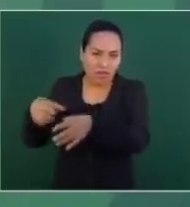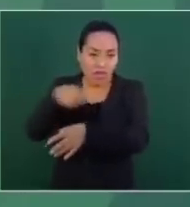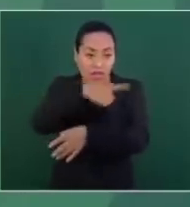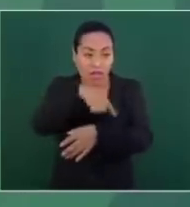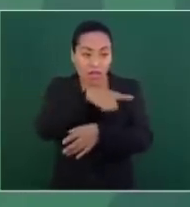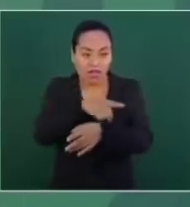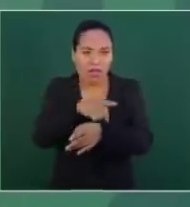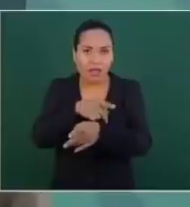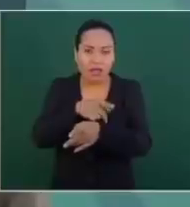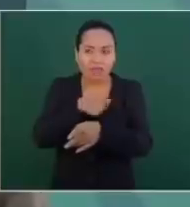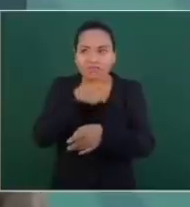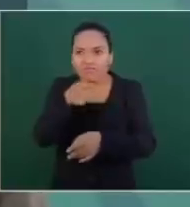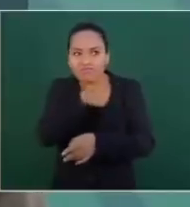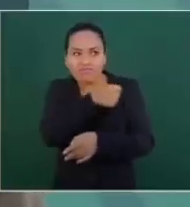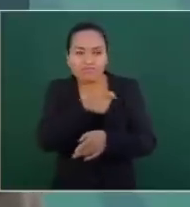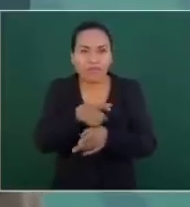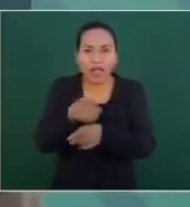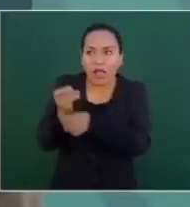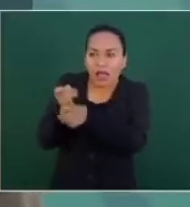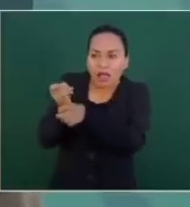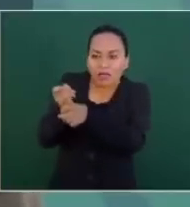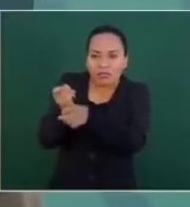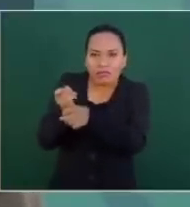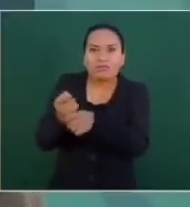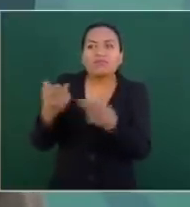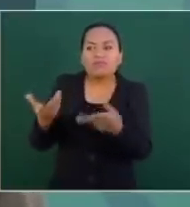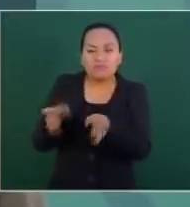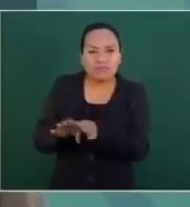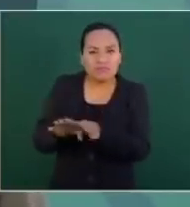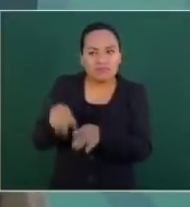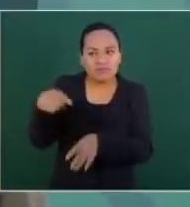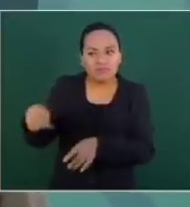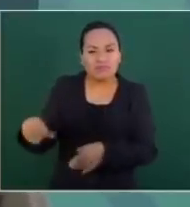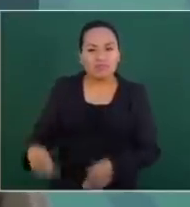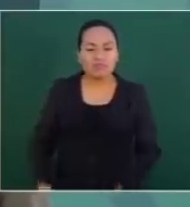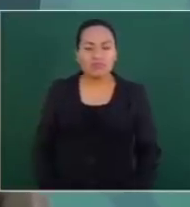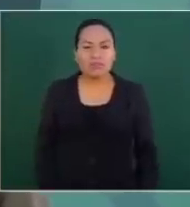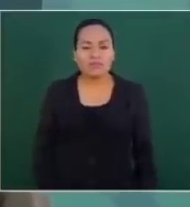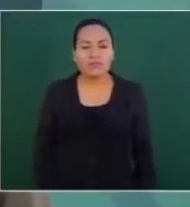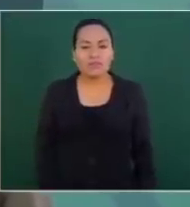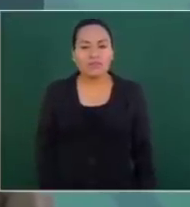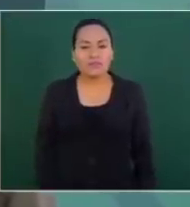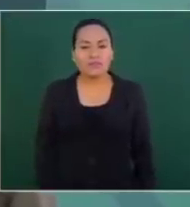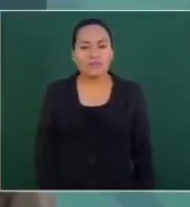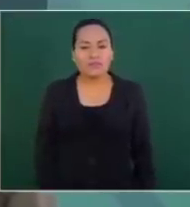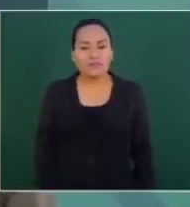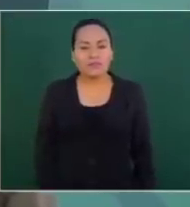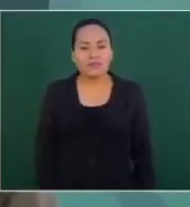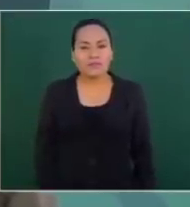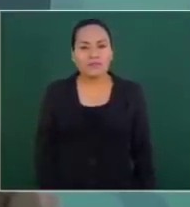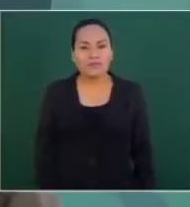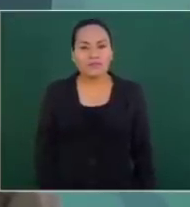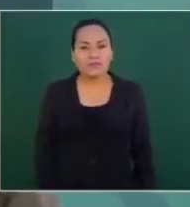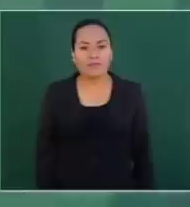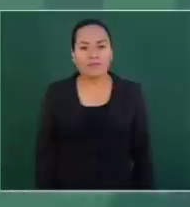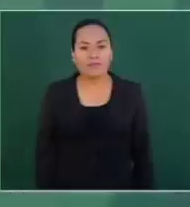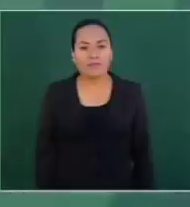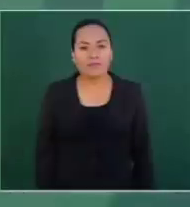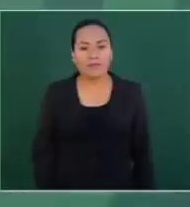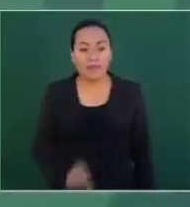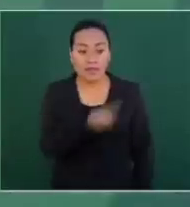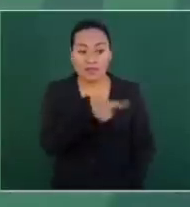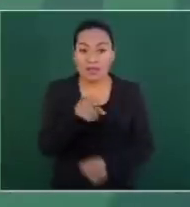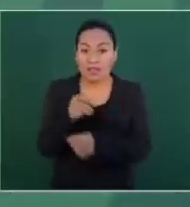mentirosa,